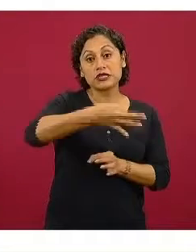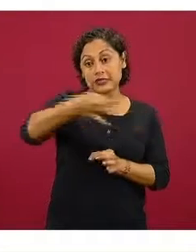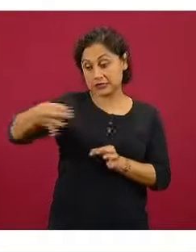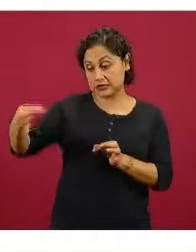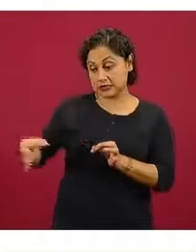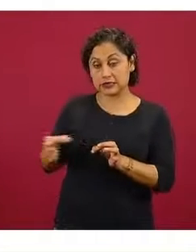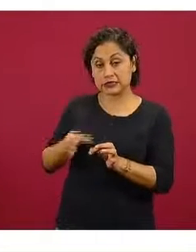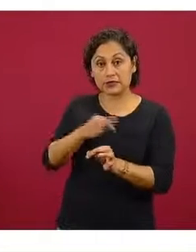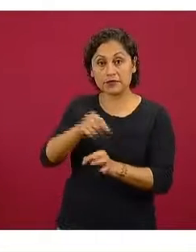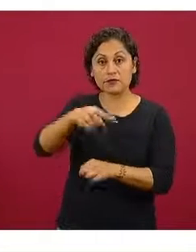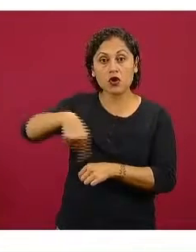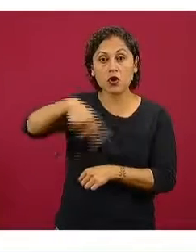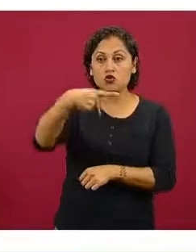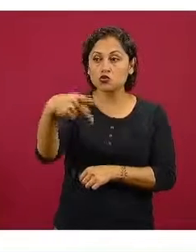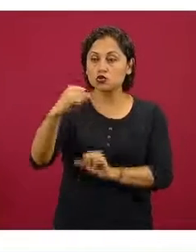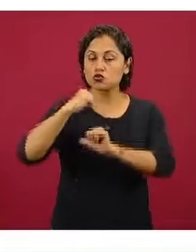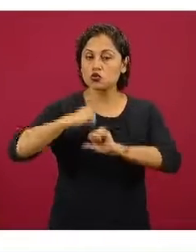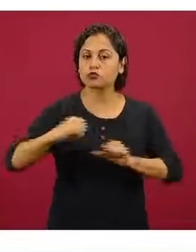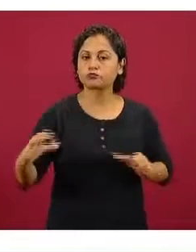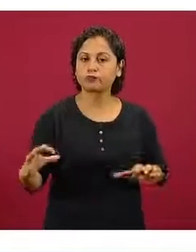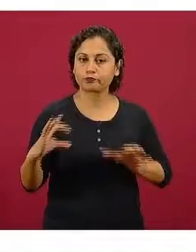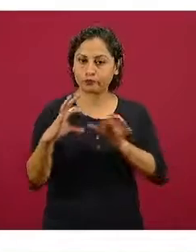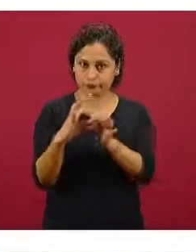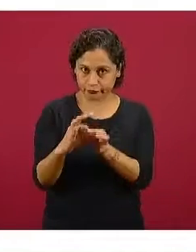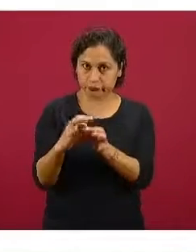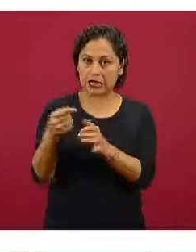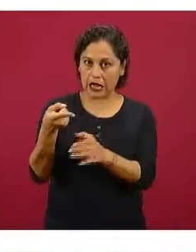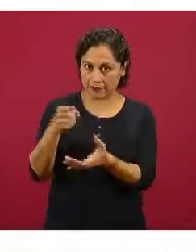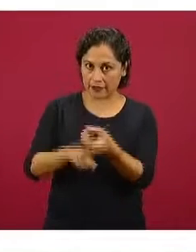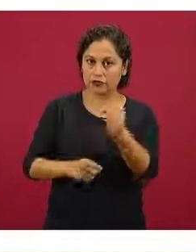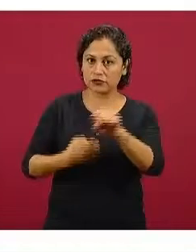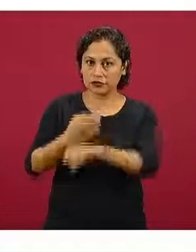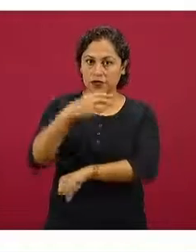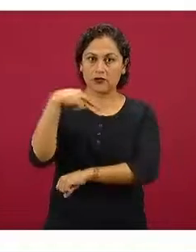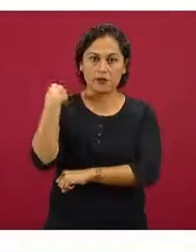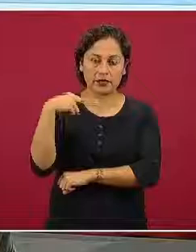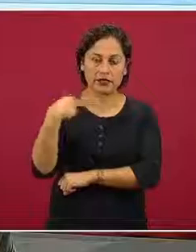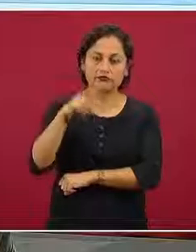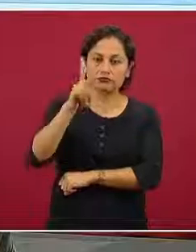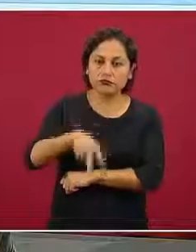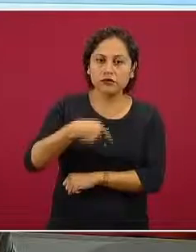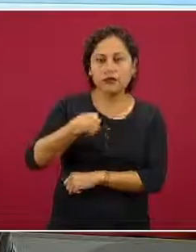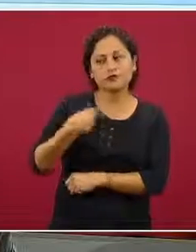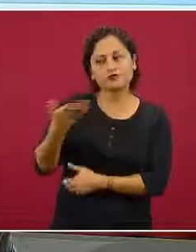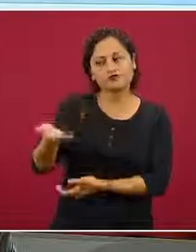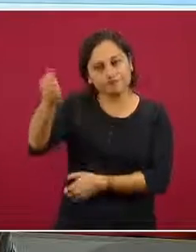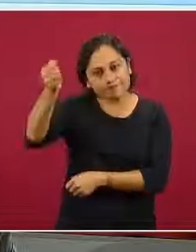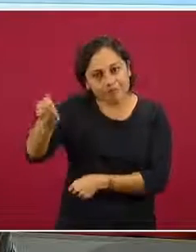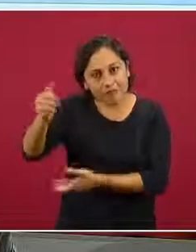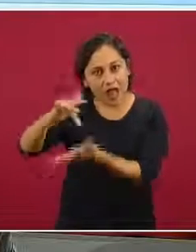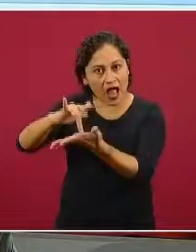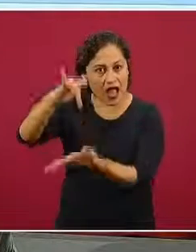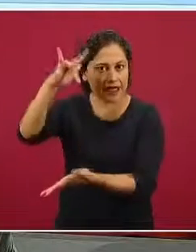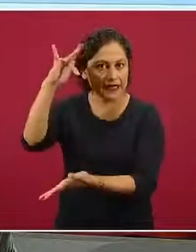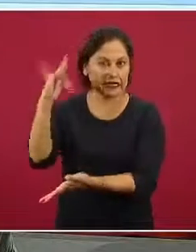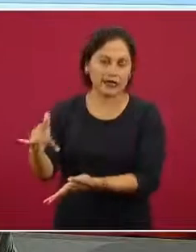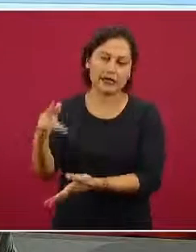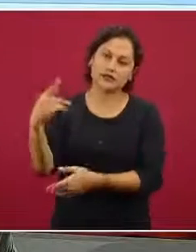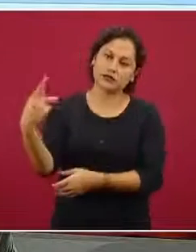organización, una red de municipios en el estado de Veracruz que también desde aquí mi más profundo agradecimiento y felicitación por